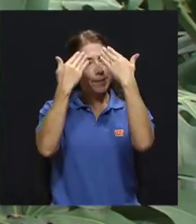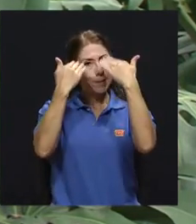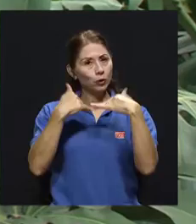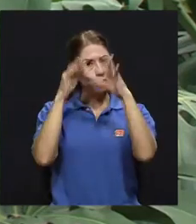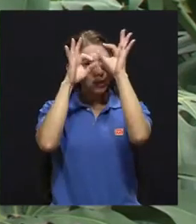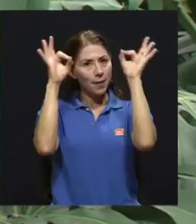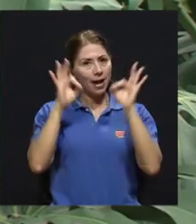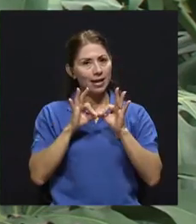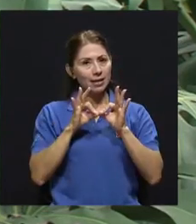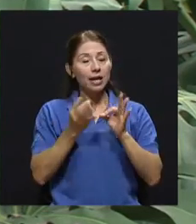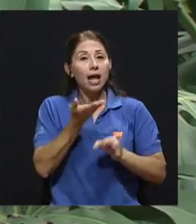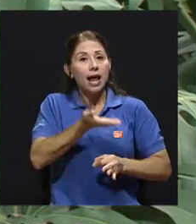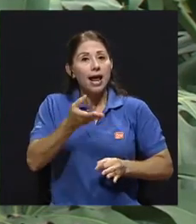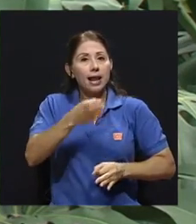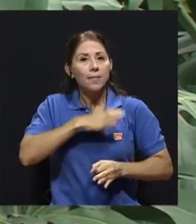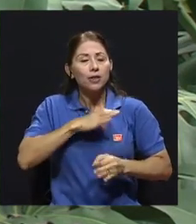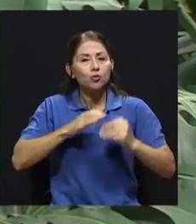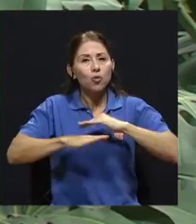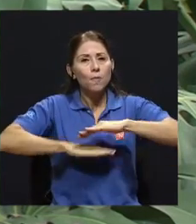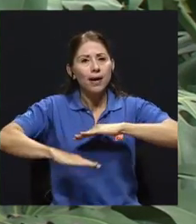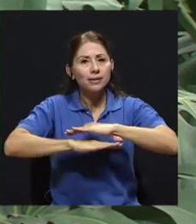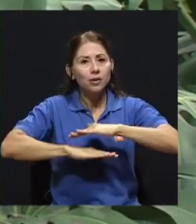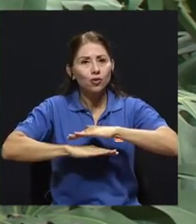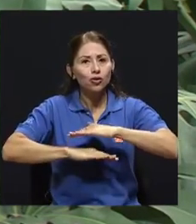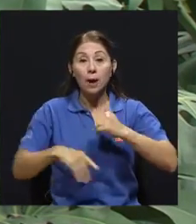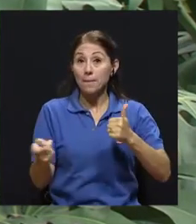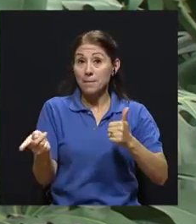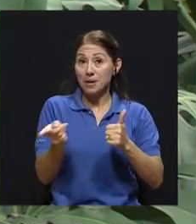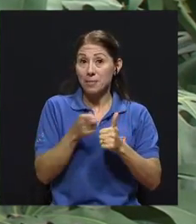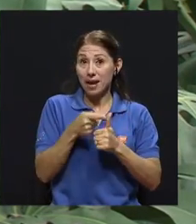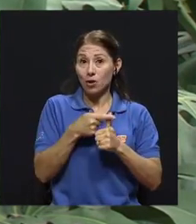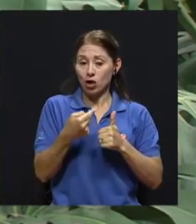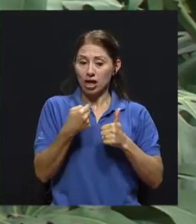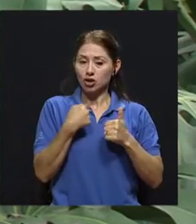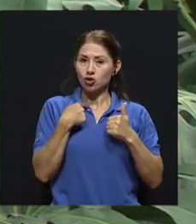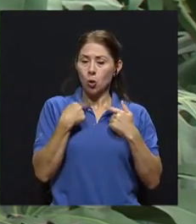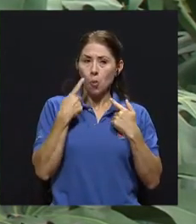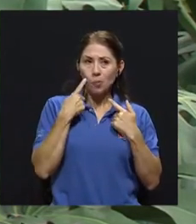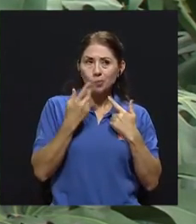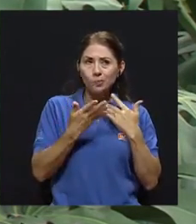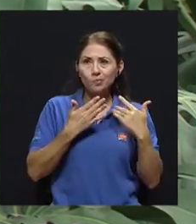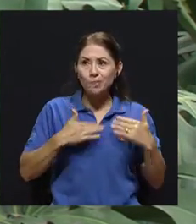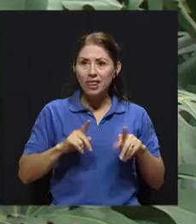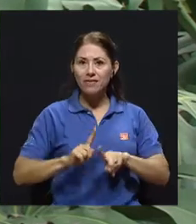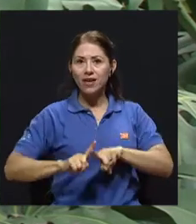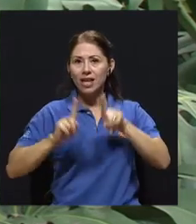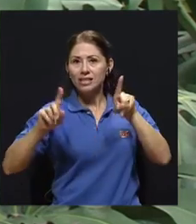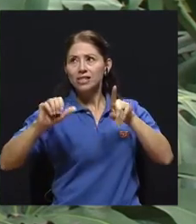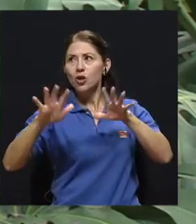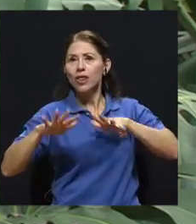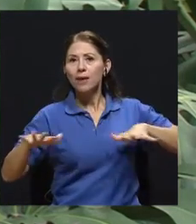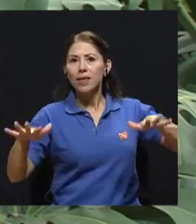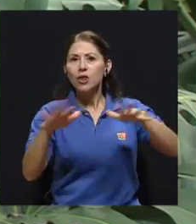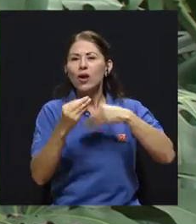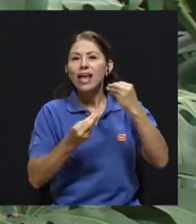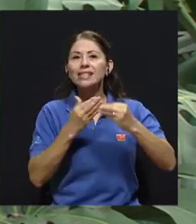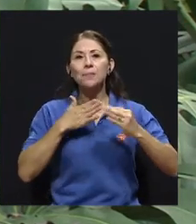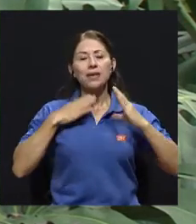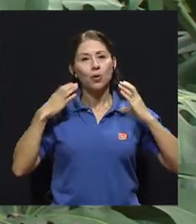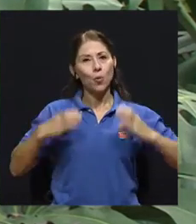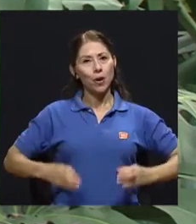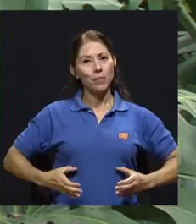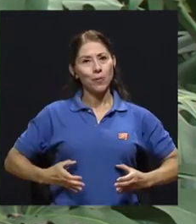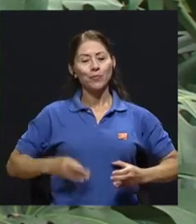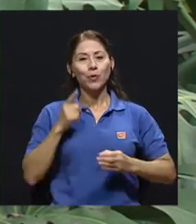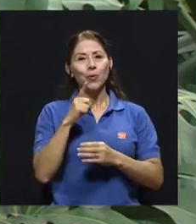elemento que me permite a diferenciarme del medio de una edad muy temprana es el cuerpo. Entonces, una primera vía para comenzar a